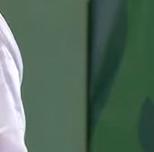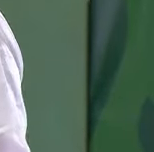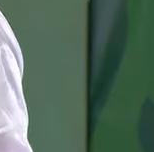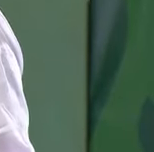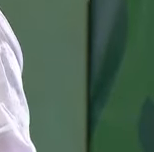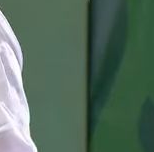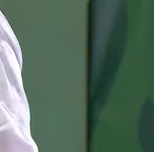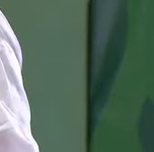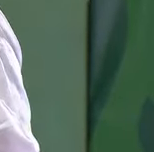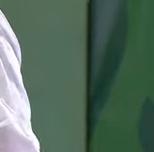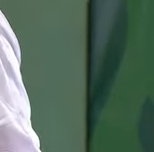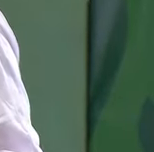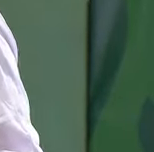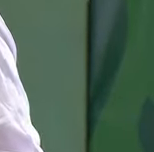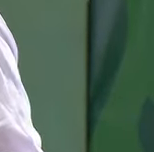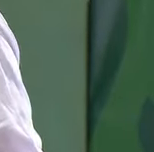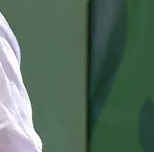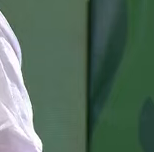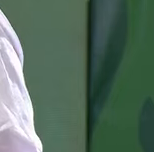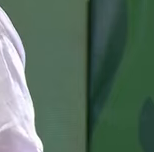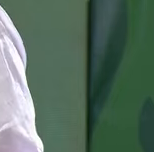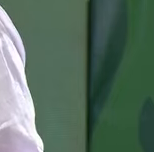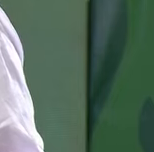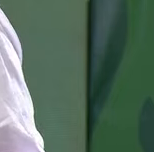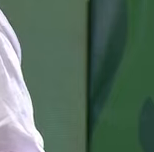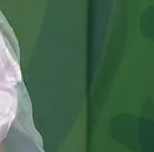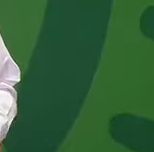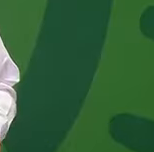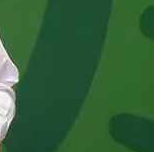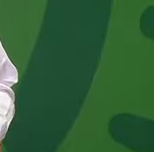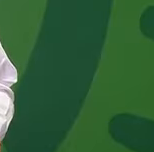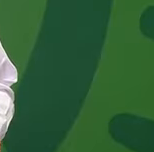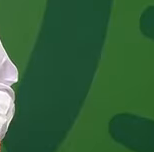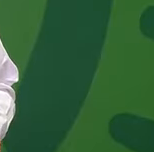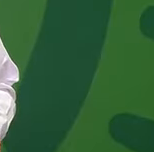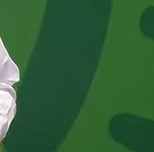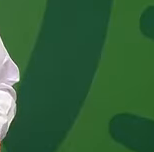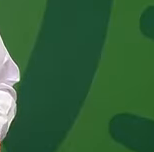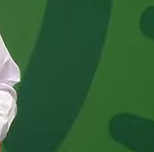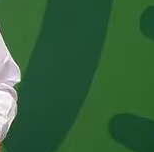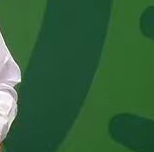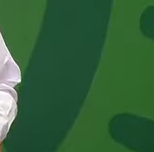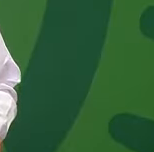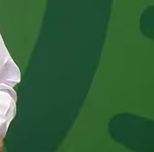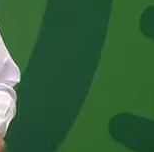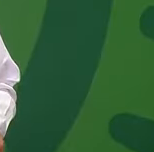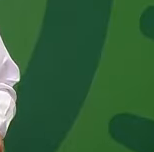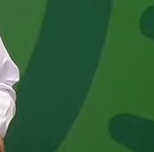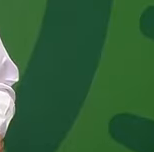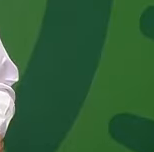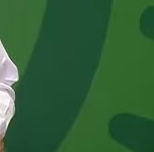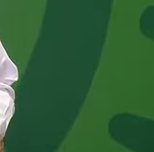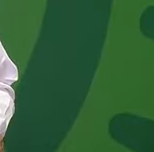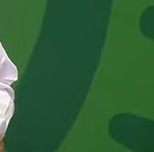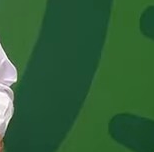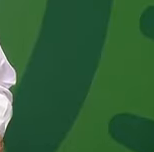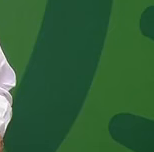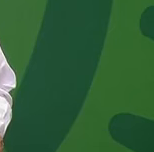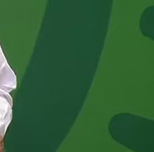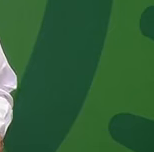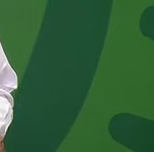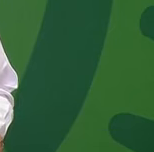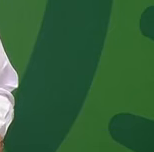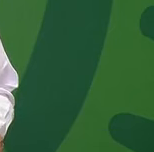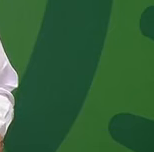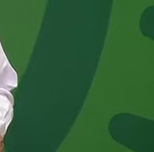situación de contagio